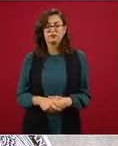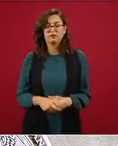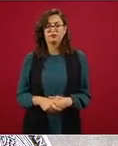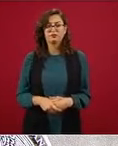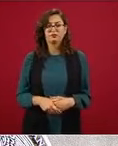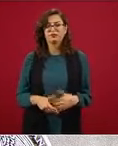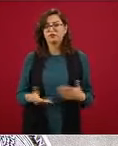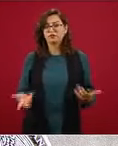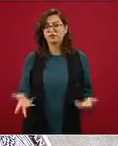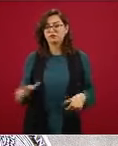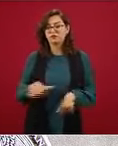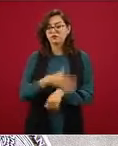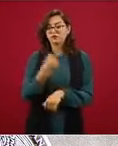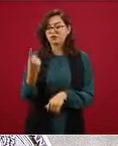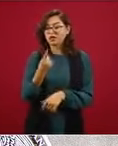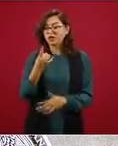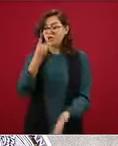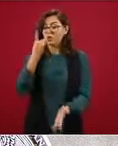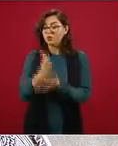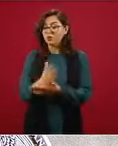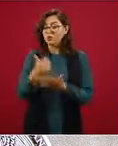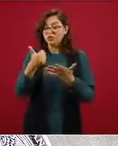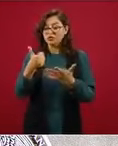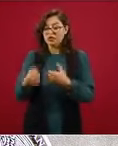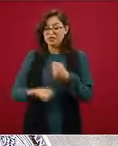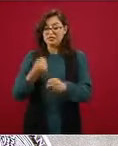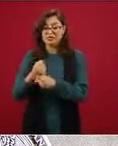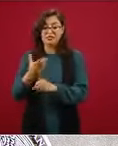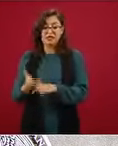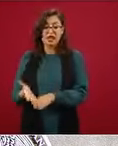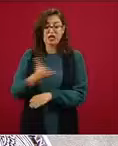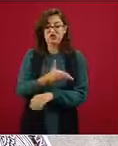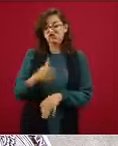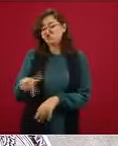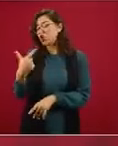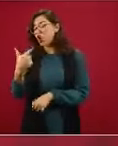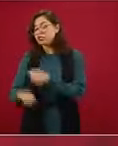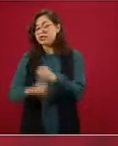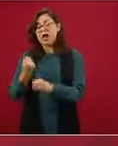este sexenio pasado y el anterior, no.